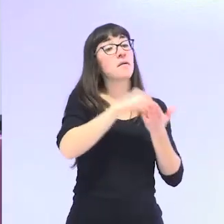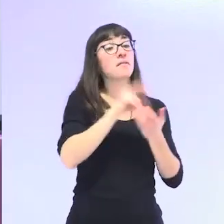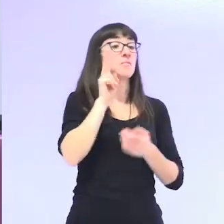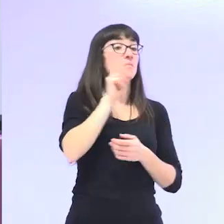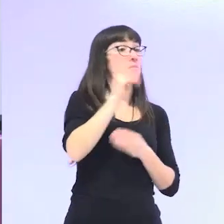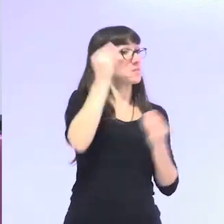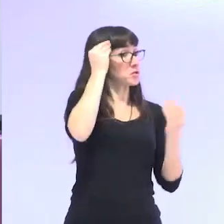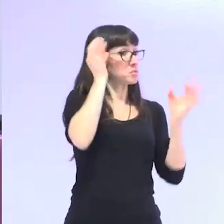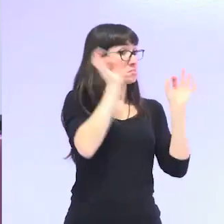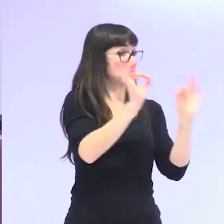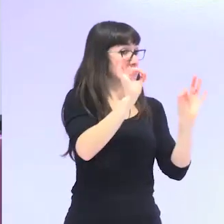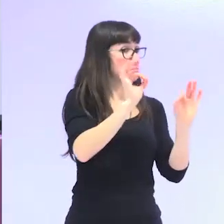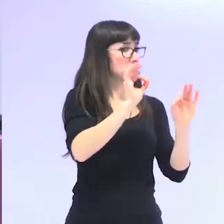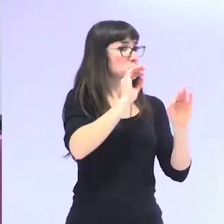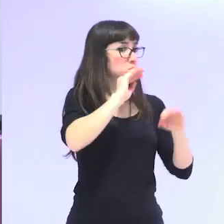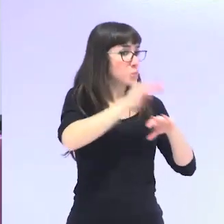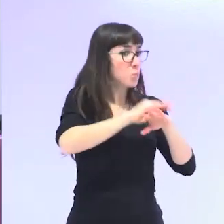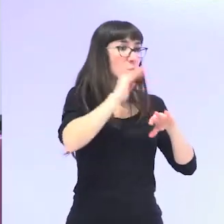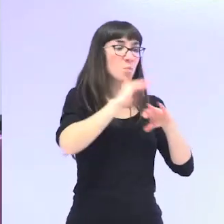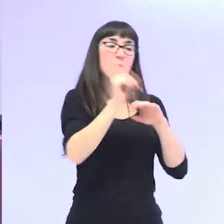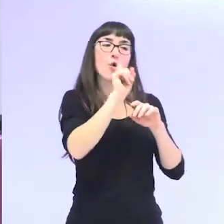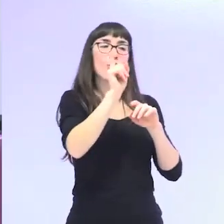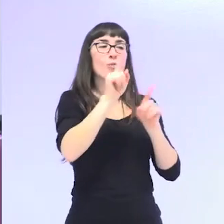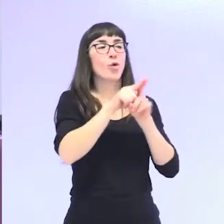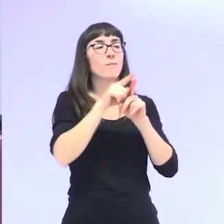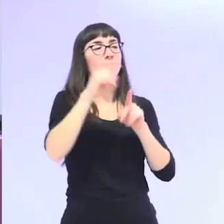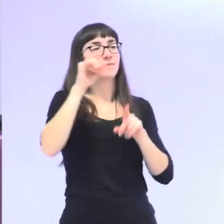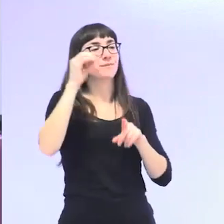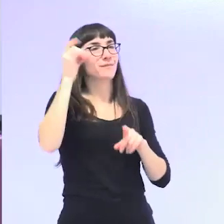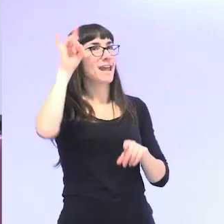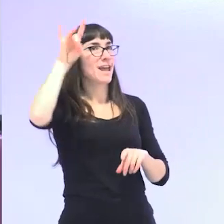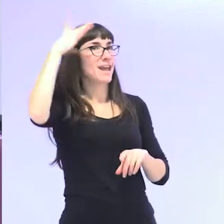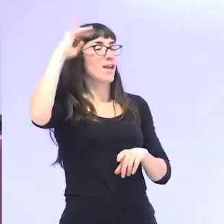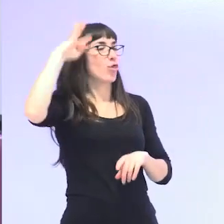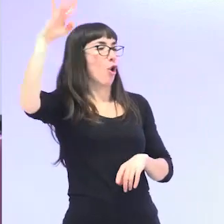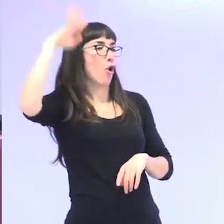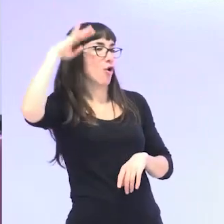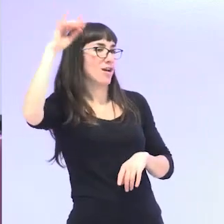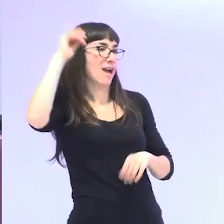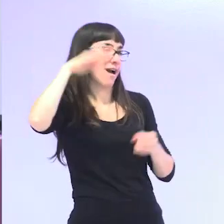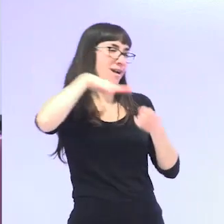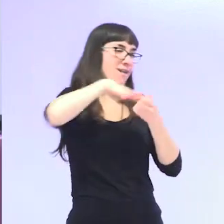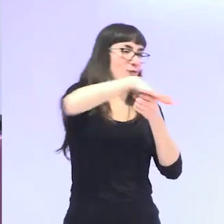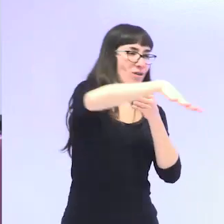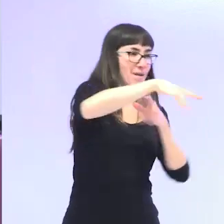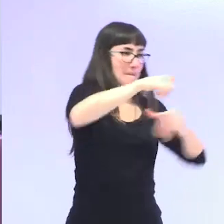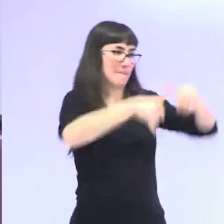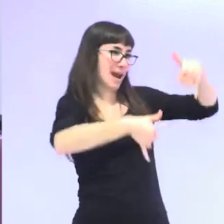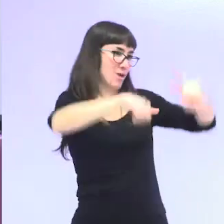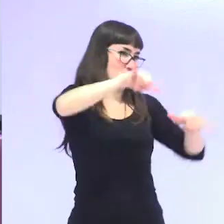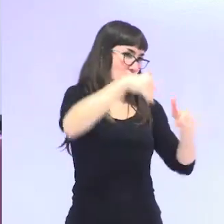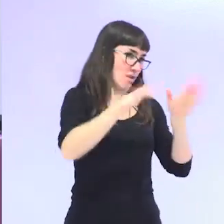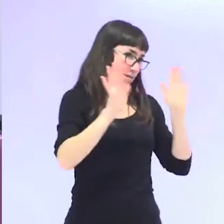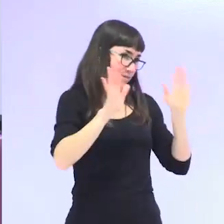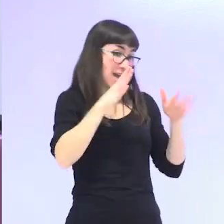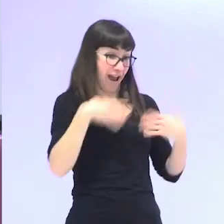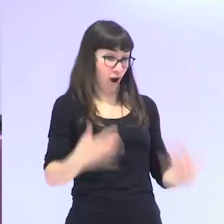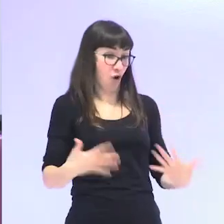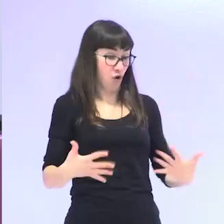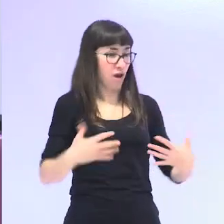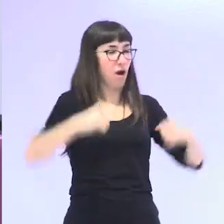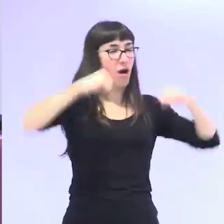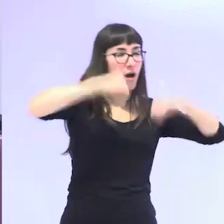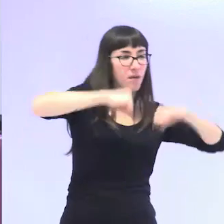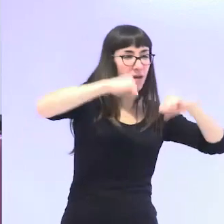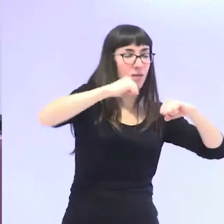terminaban interpretando desde determinadas ideologías, como después plantearé con cómo se entiende en la actualidad el envejecimiento demográfico.